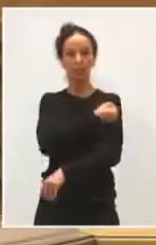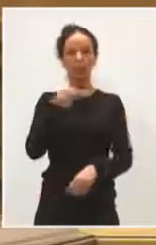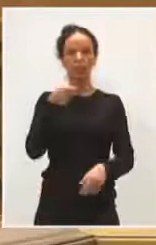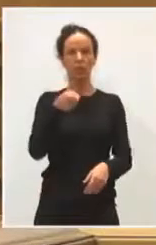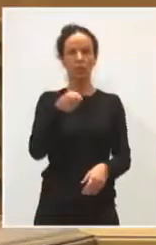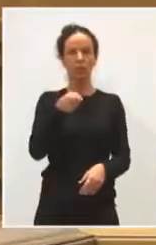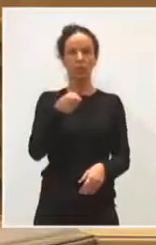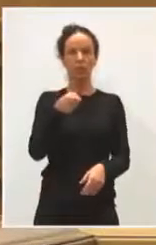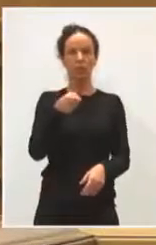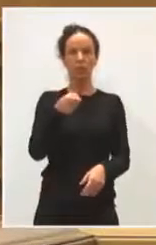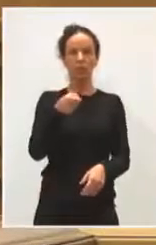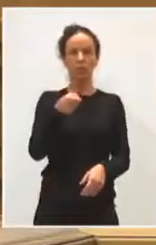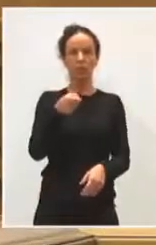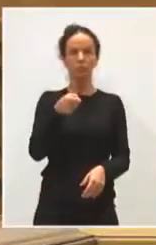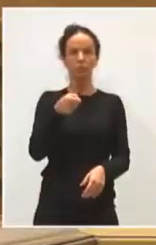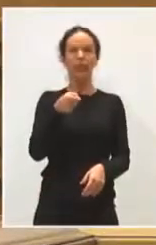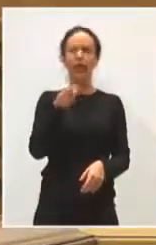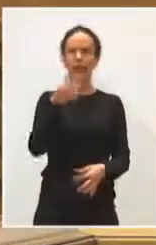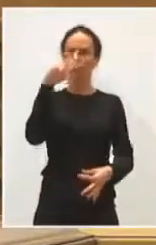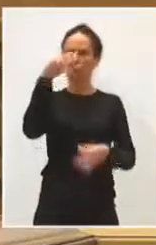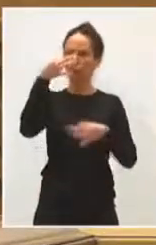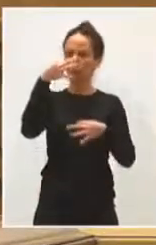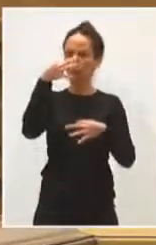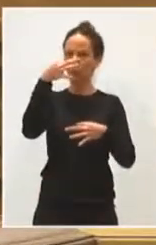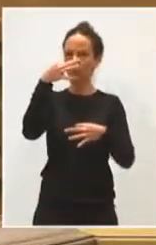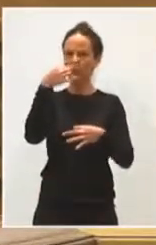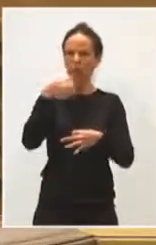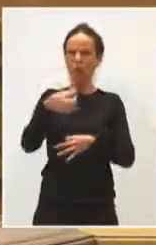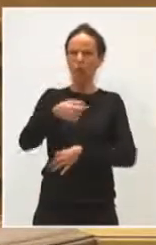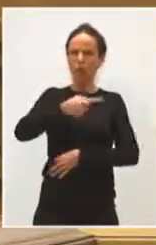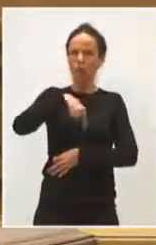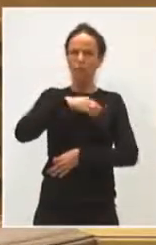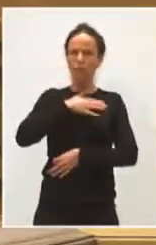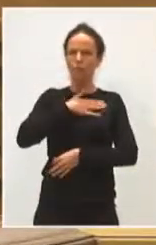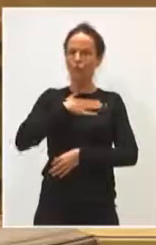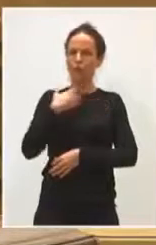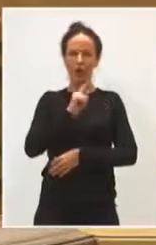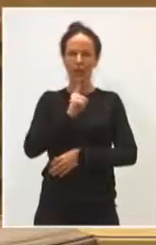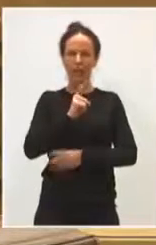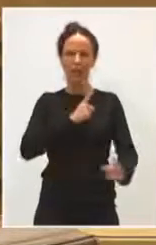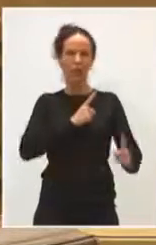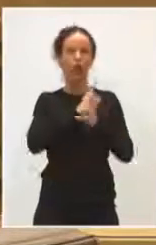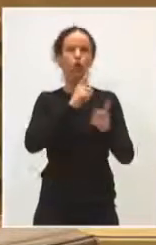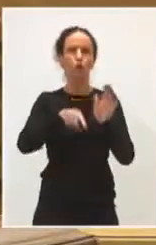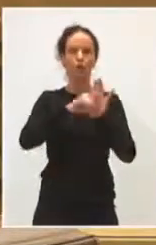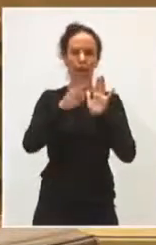créanme, que vamos a tener que afinar, porque no queremos cometer ninguna inconstitución, ninguna ilegalidad y menos inconstitucionalidad.